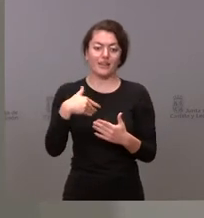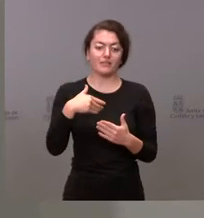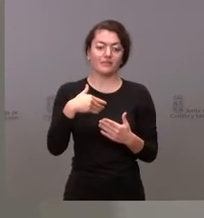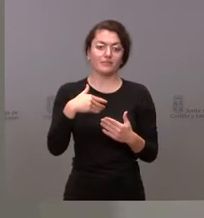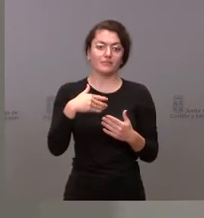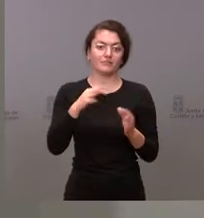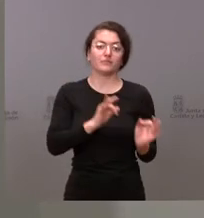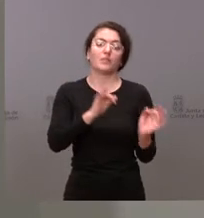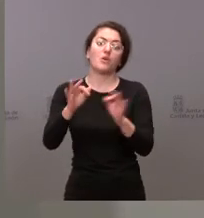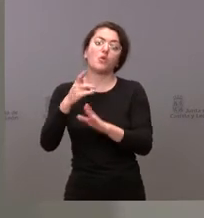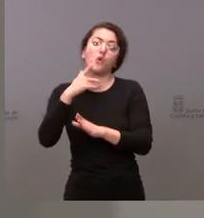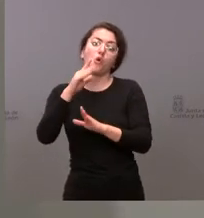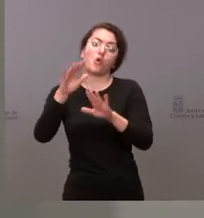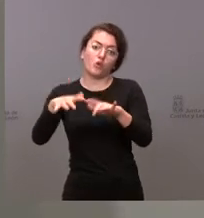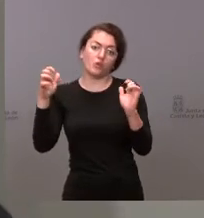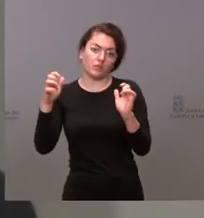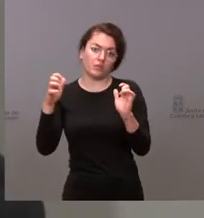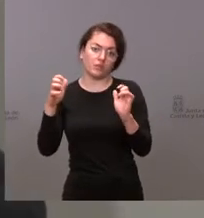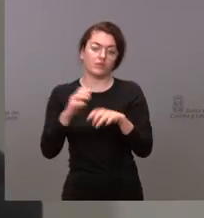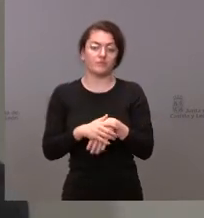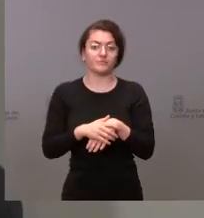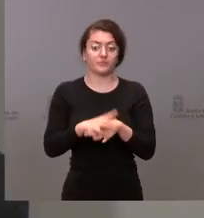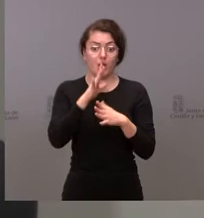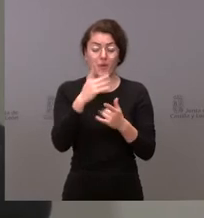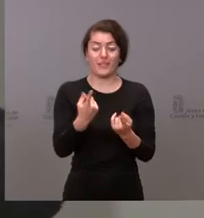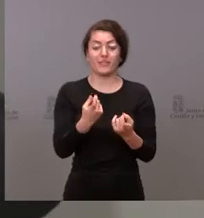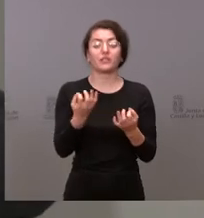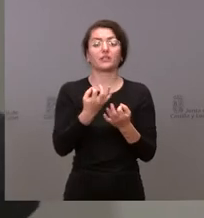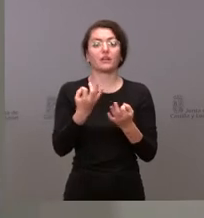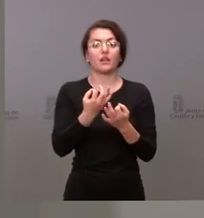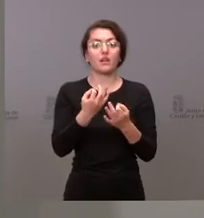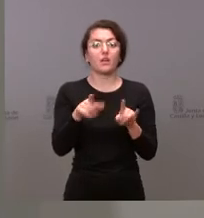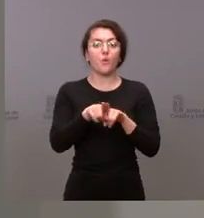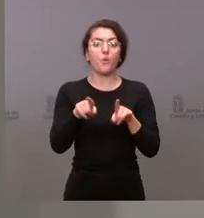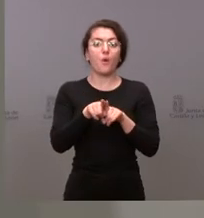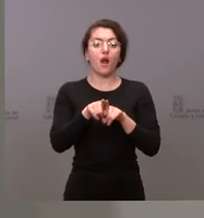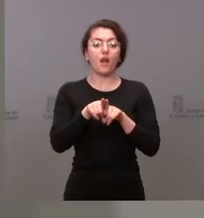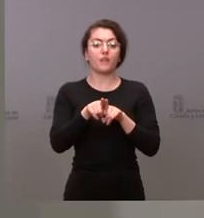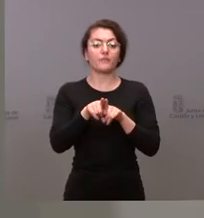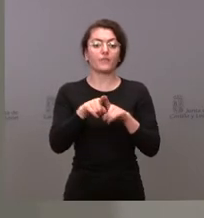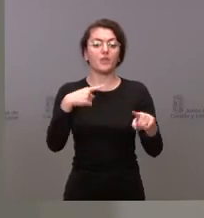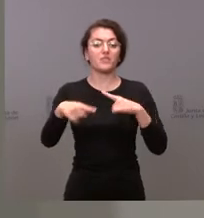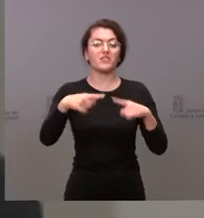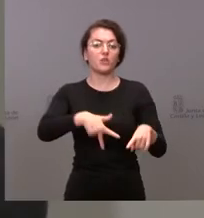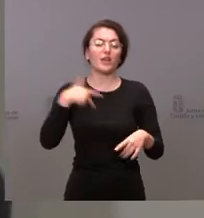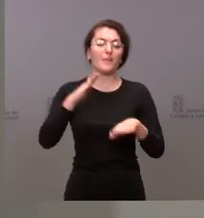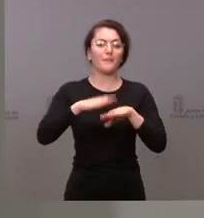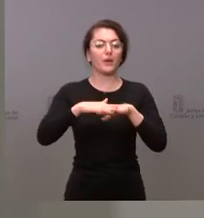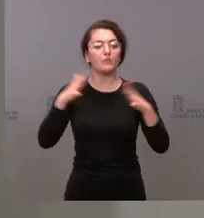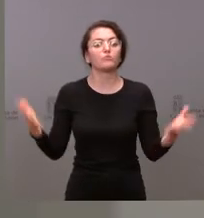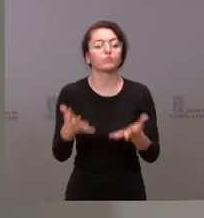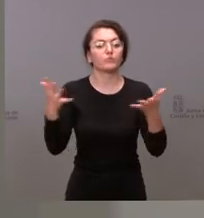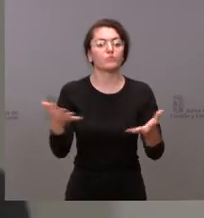y lo que necesitamos ahora es más una dirección general que facilite ese impulso político en las cortes que facilite